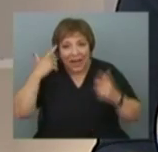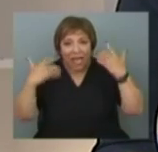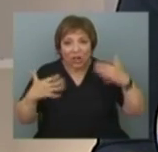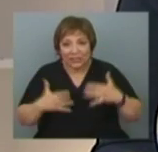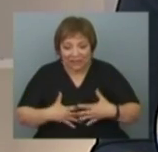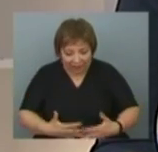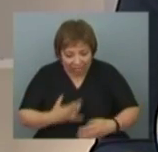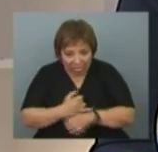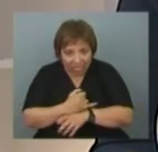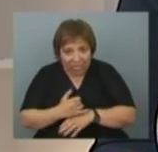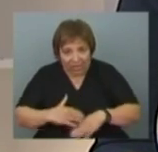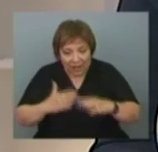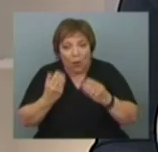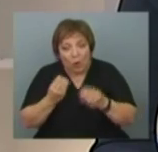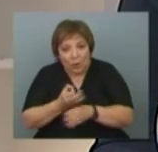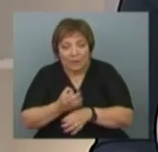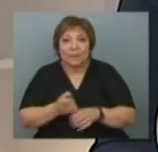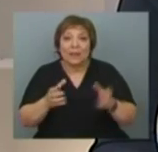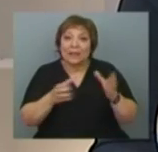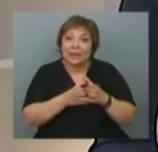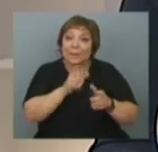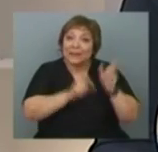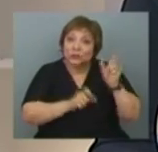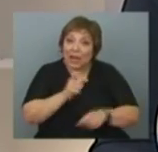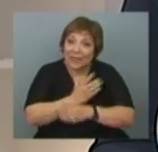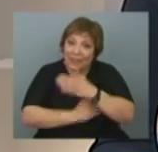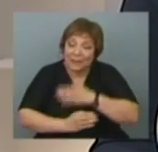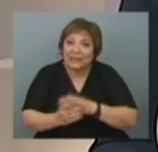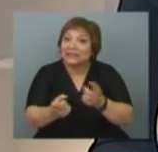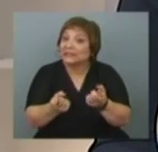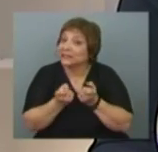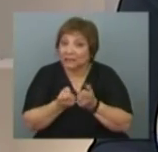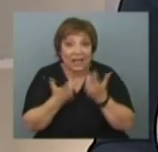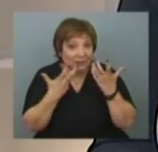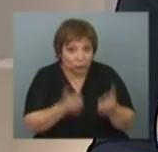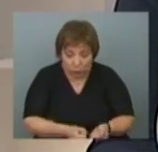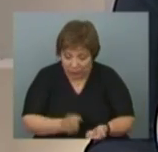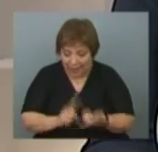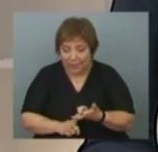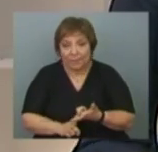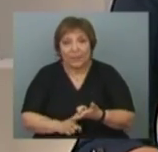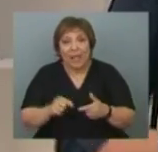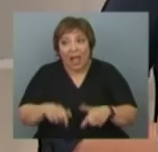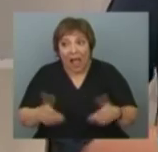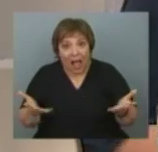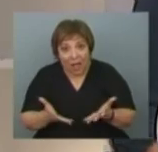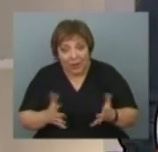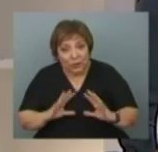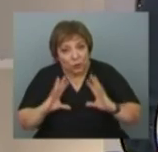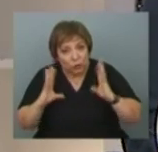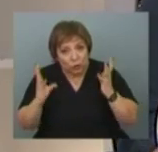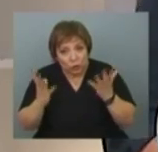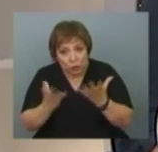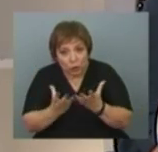junto con eso, las personas con discapacidad que necesitan ayuda, que necesitan apoyo, que hoy además todo eso se